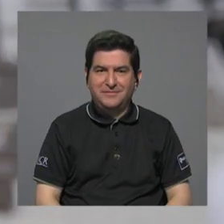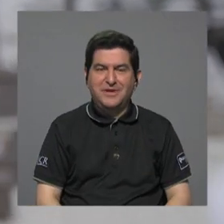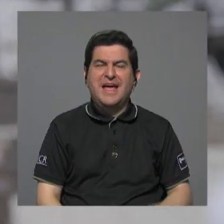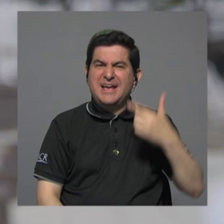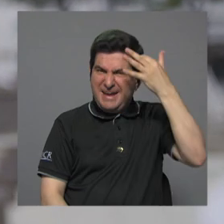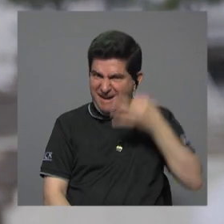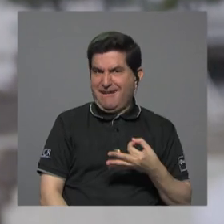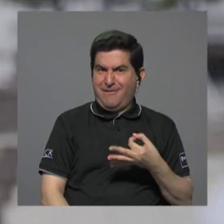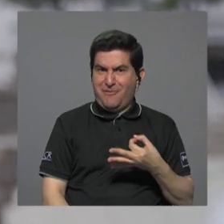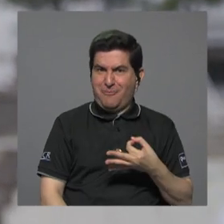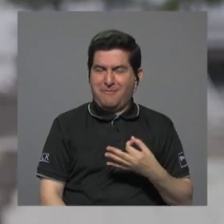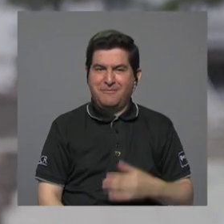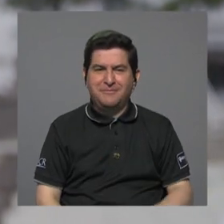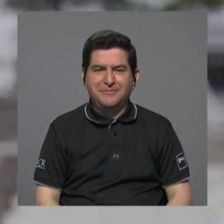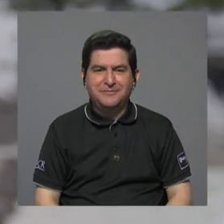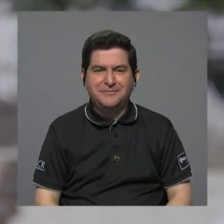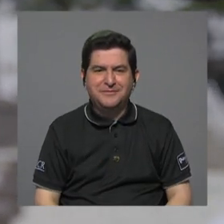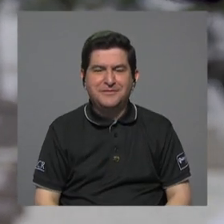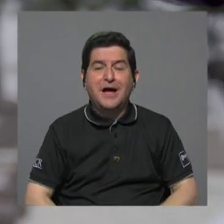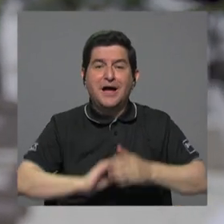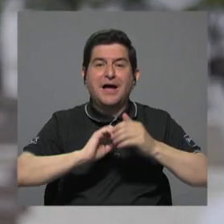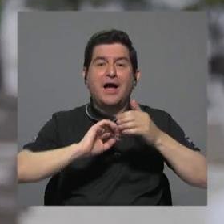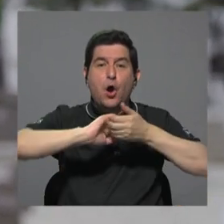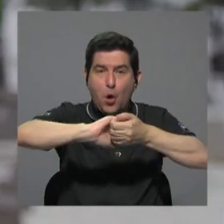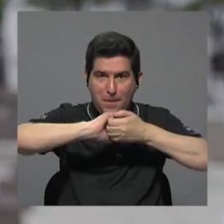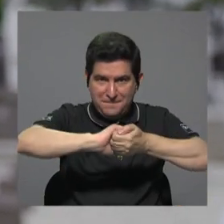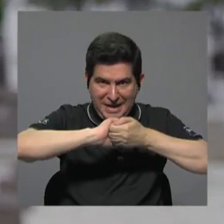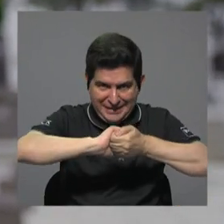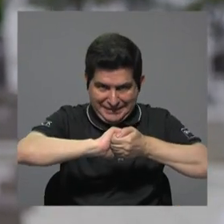más bien la cooperativa